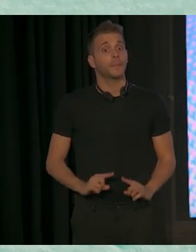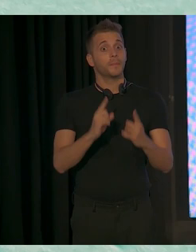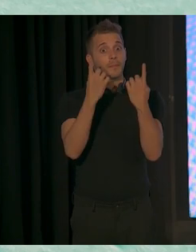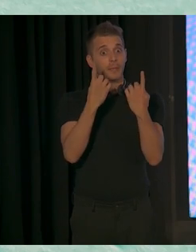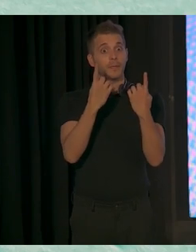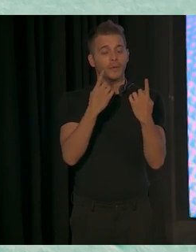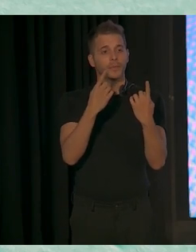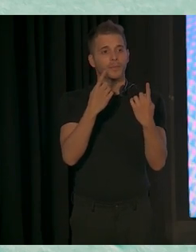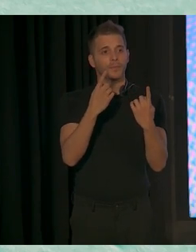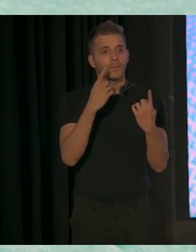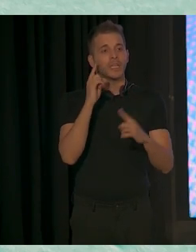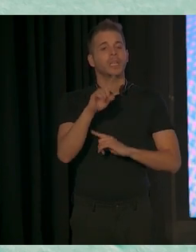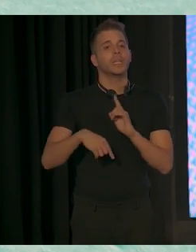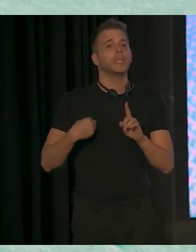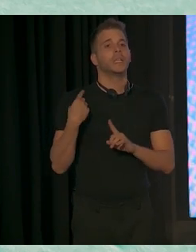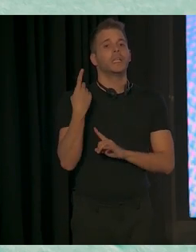línea.